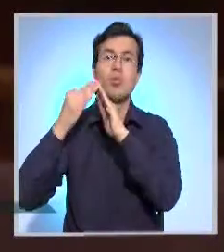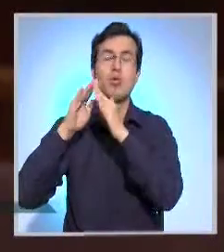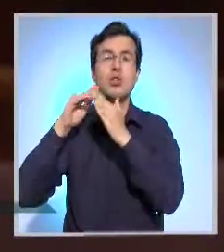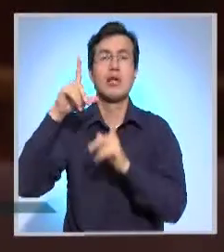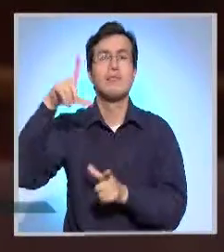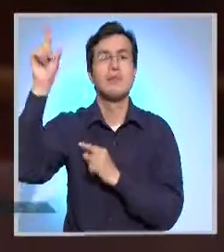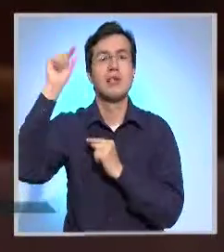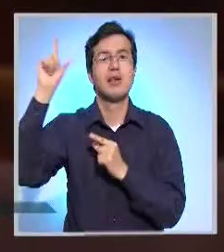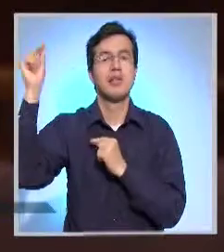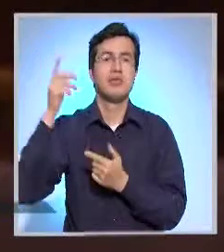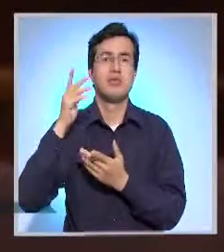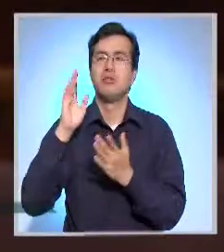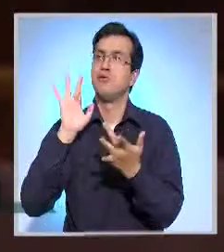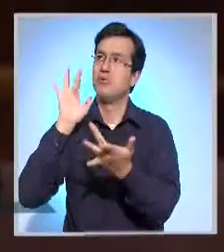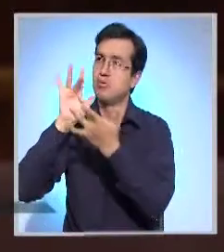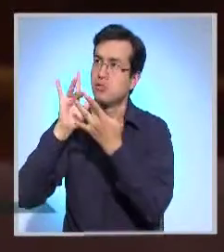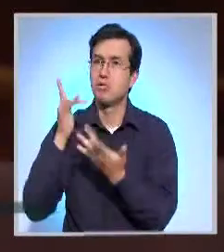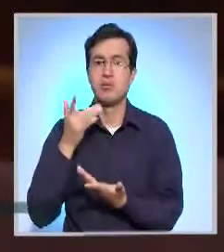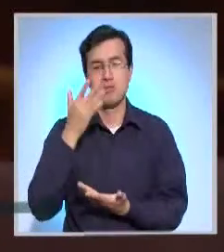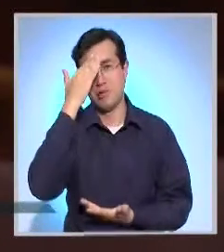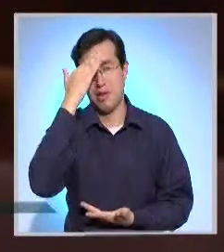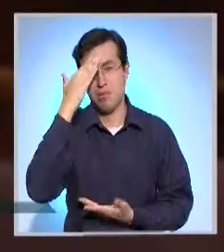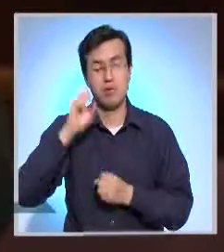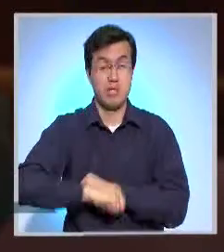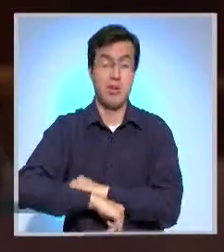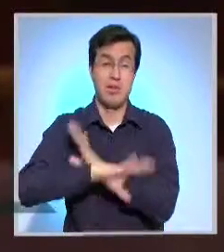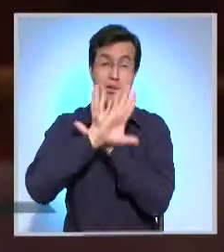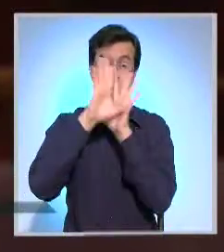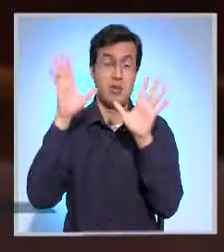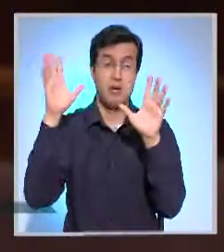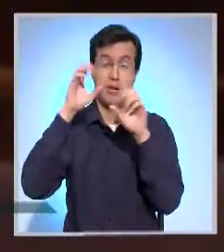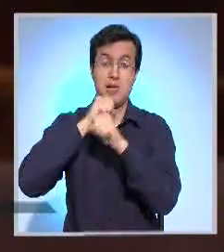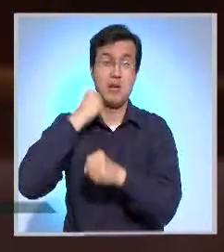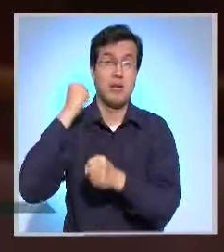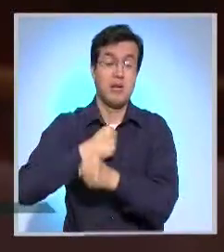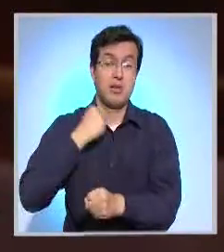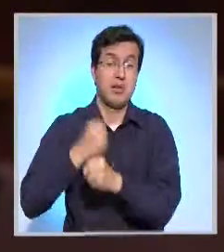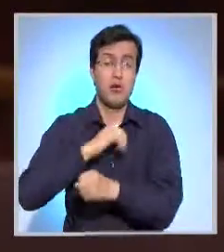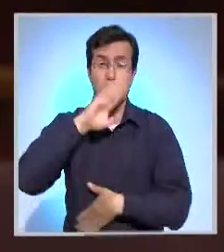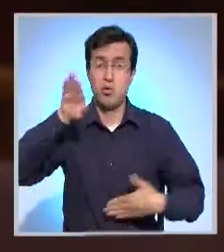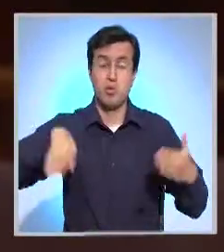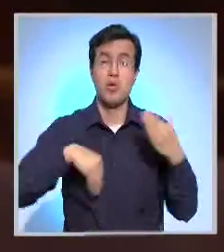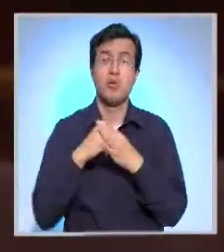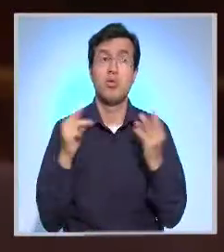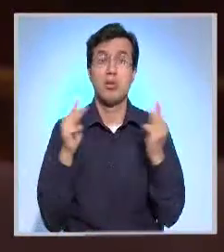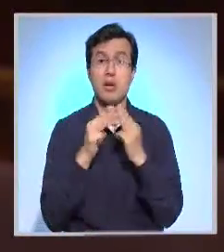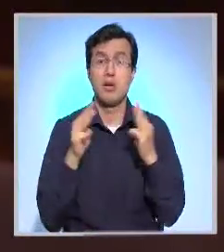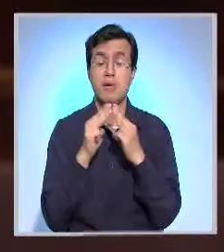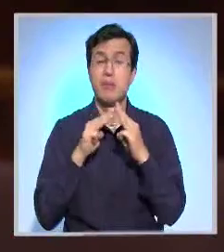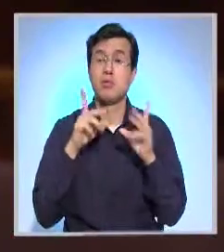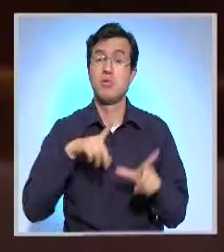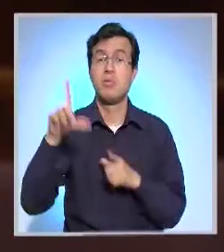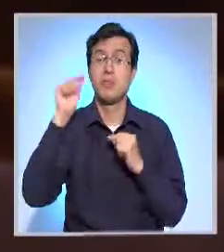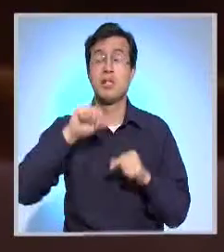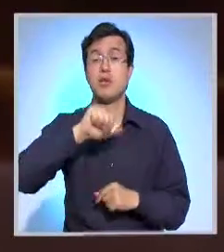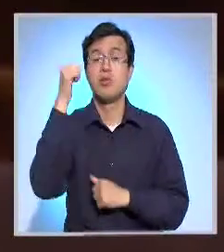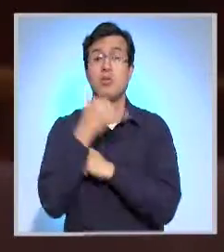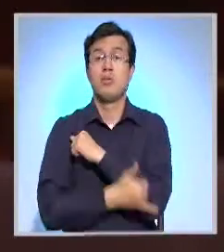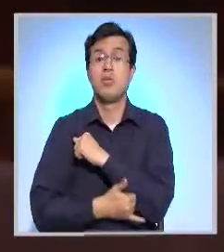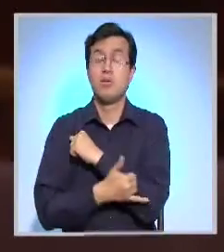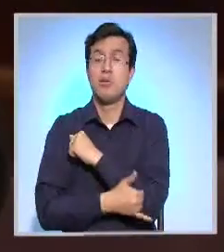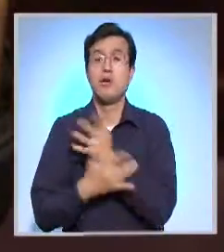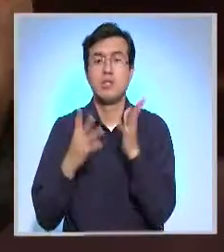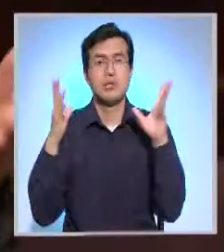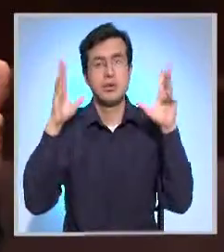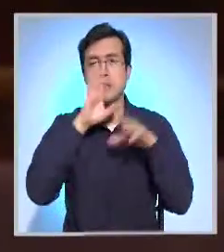participar. Recordemos que durante el día ellos trabajan. Usualmente todos los eventos que realizamos nosotros para los migrantes en el exterior son por